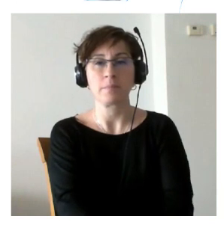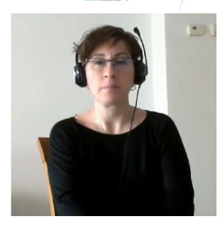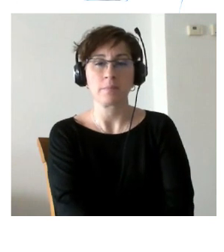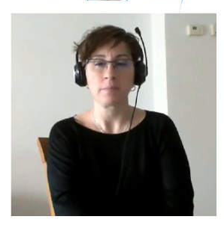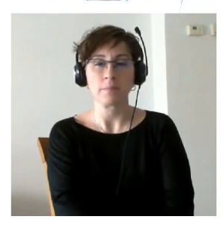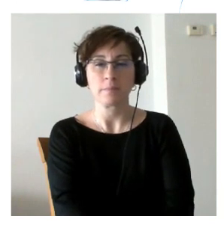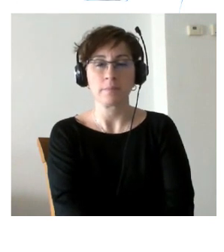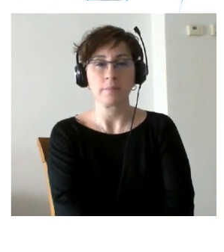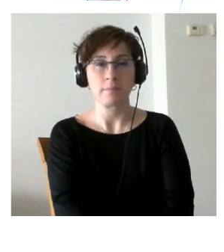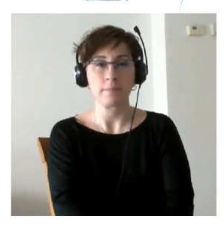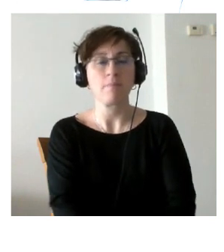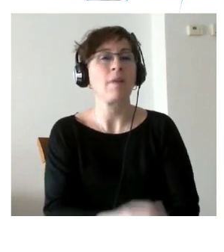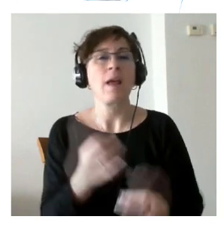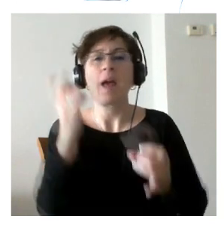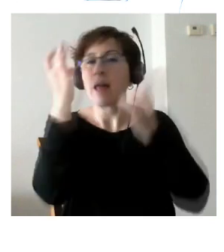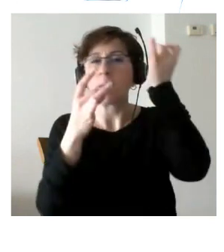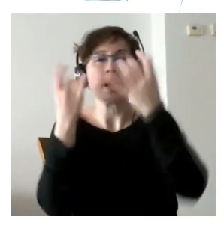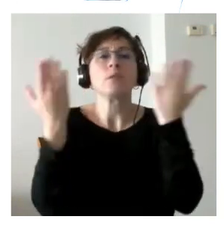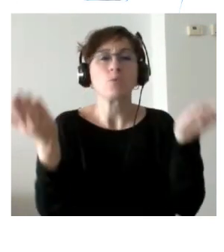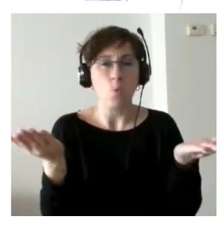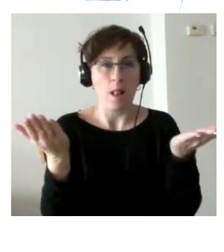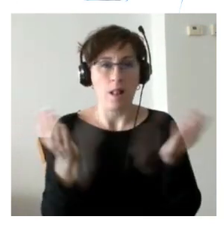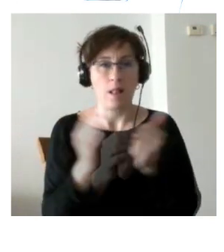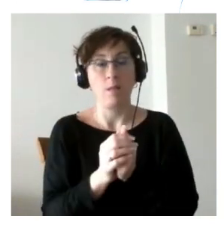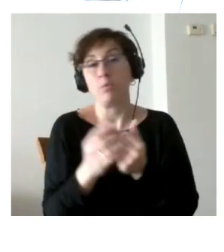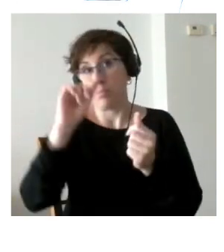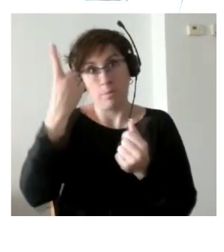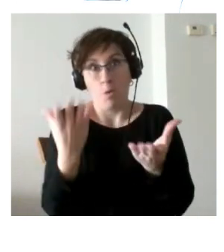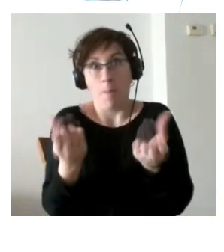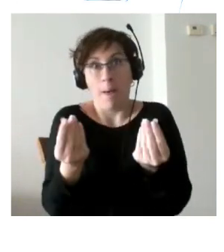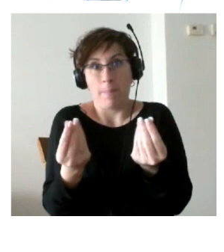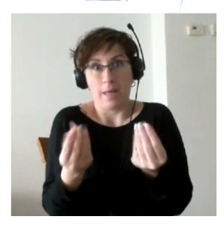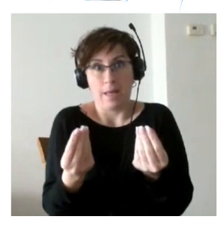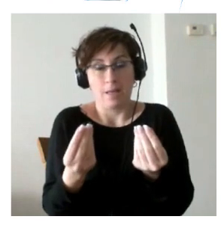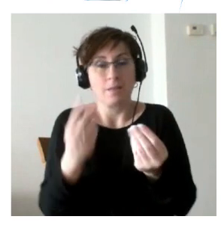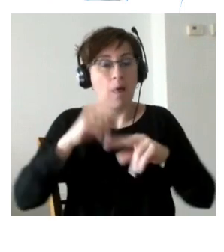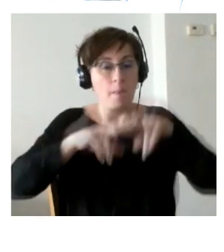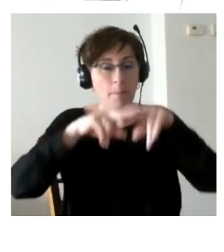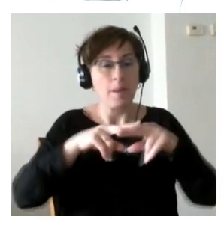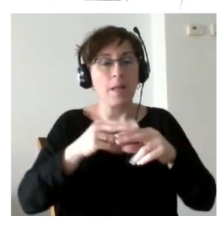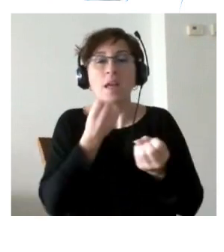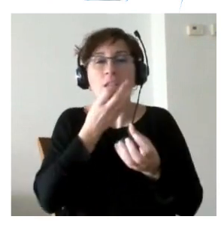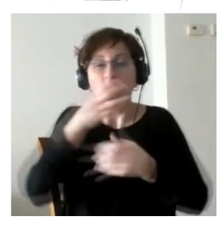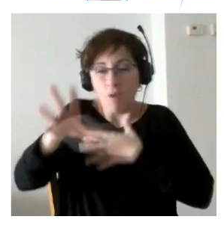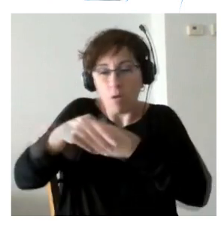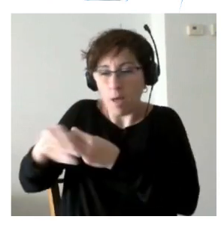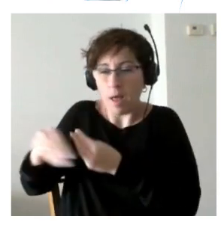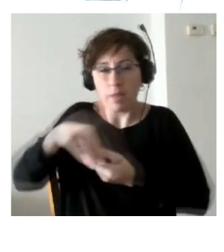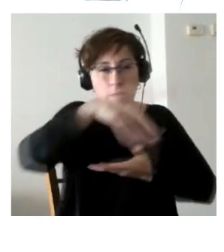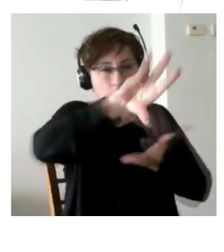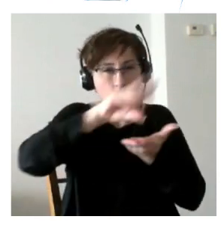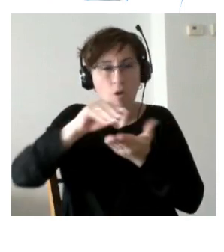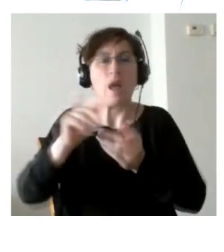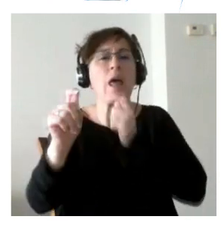¿qué actividades hicimos? pues ver los papeles recoger y estudiar información secundaria hacer entrevistas hablar con muchas